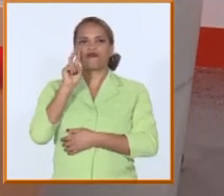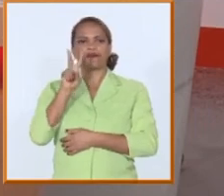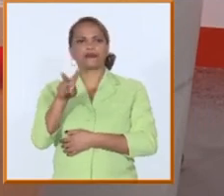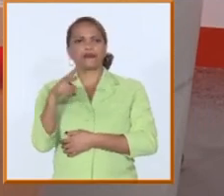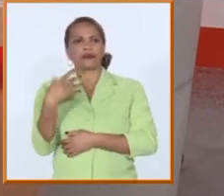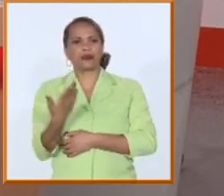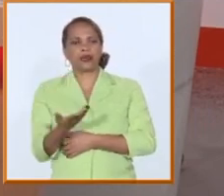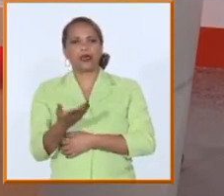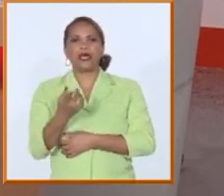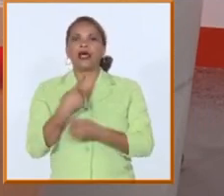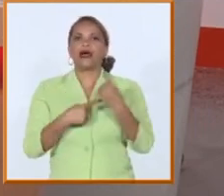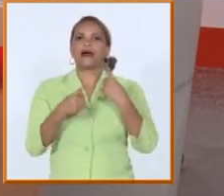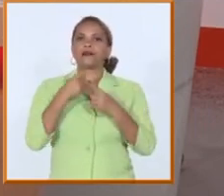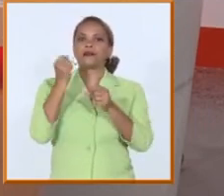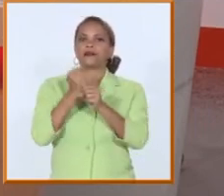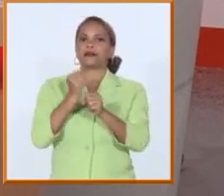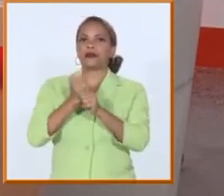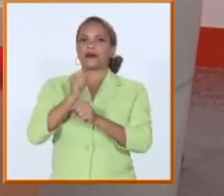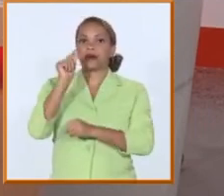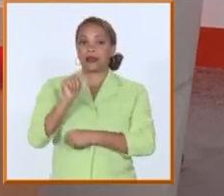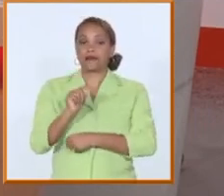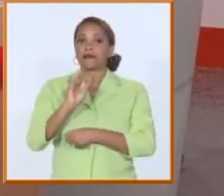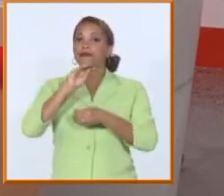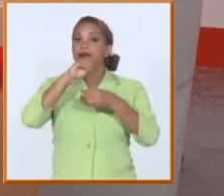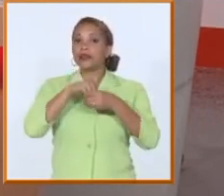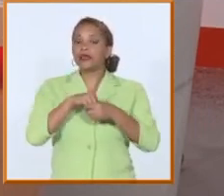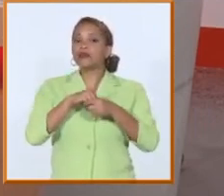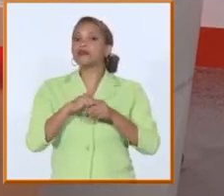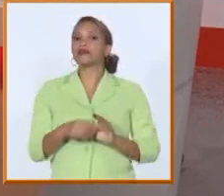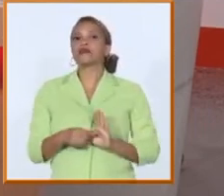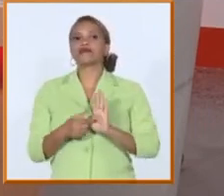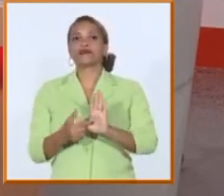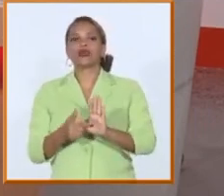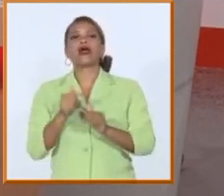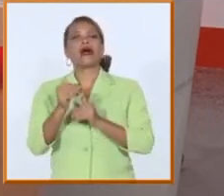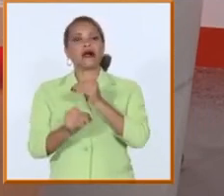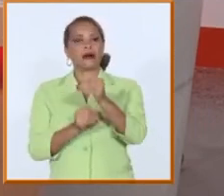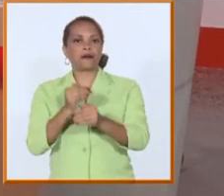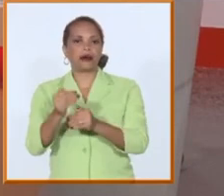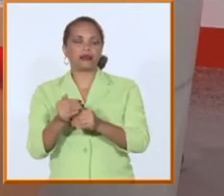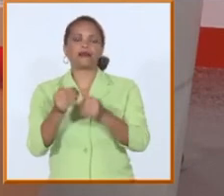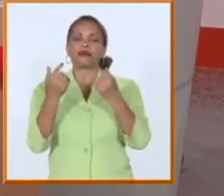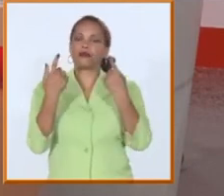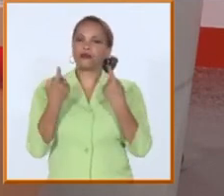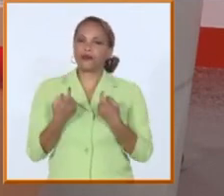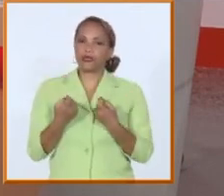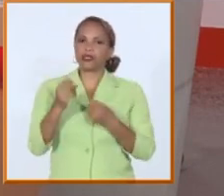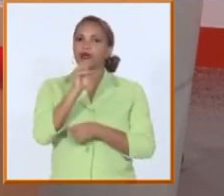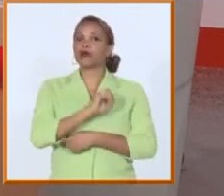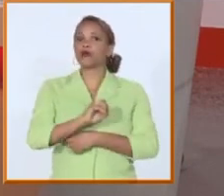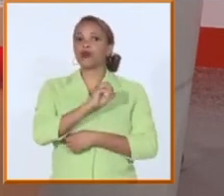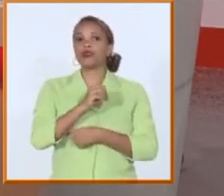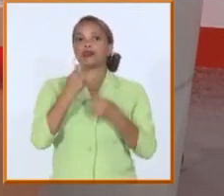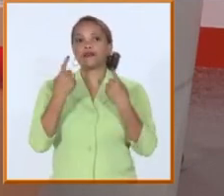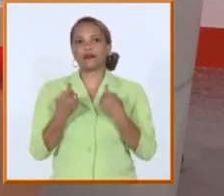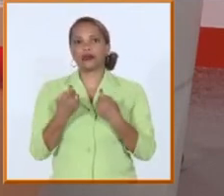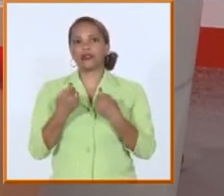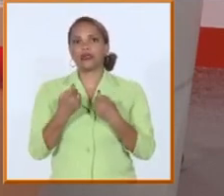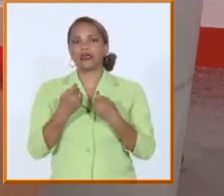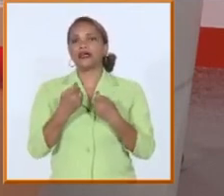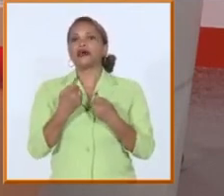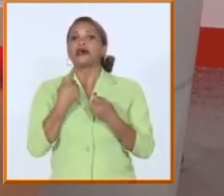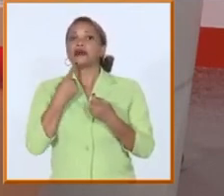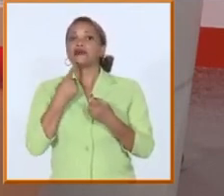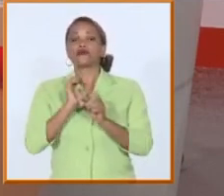el que trabaja y estudia en la educación superior se mostraron avances pero todavía en Universidad de Oriente tenemos problemas con la residencia estudiantil no es